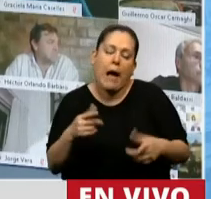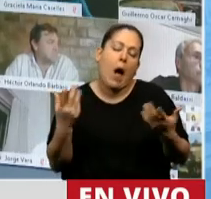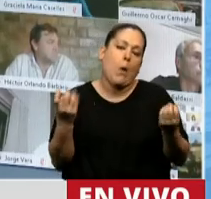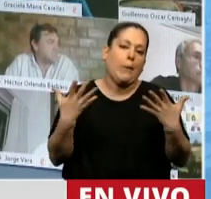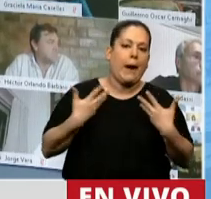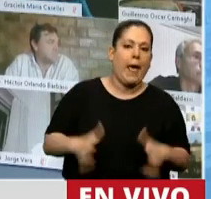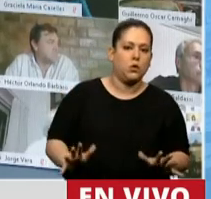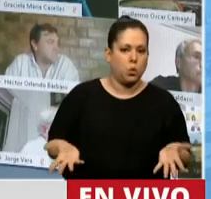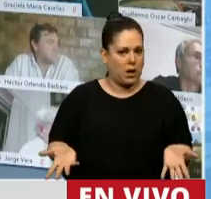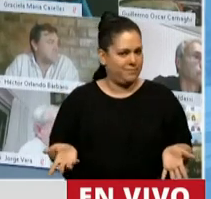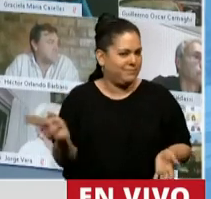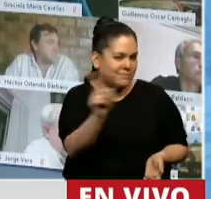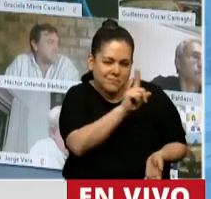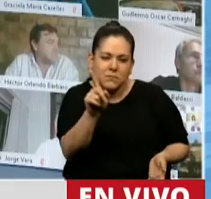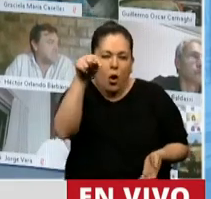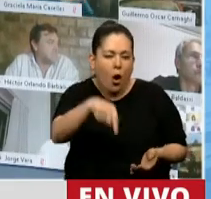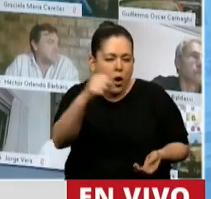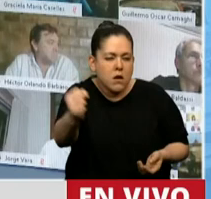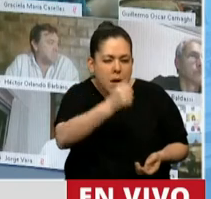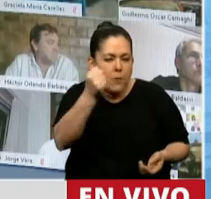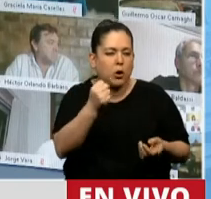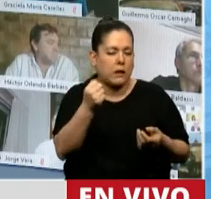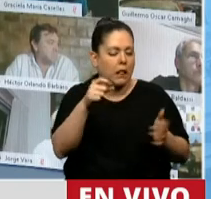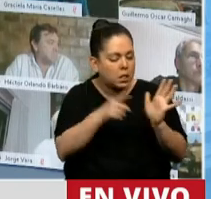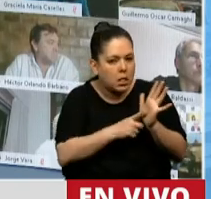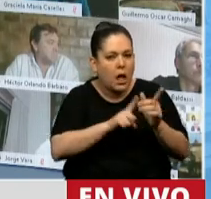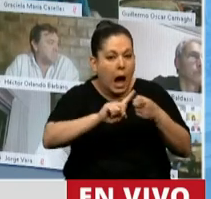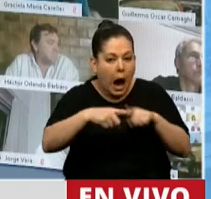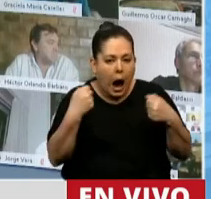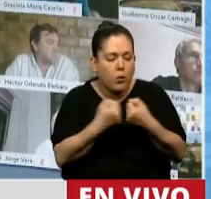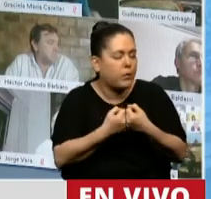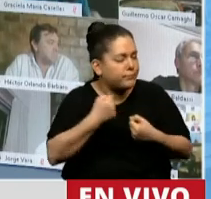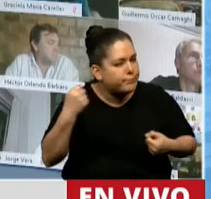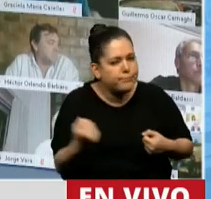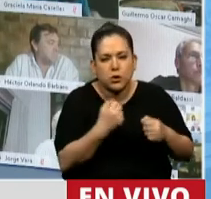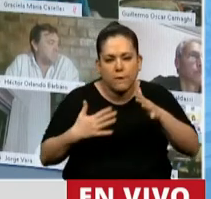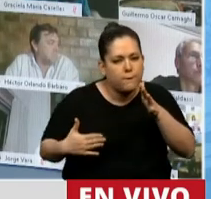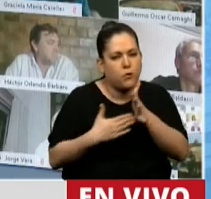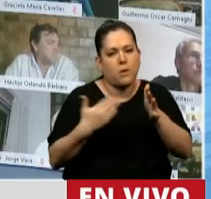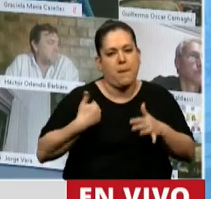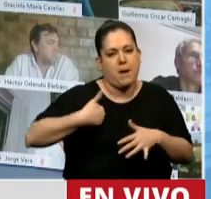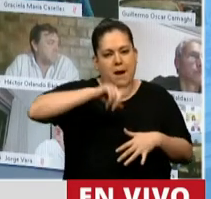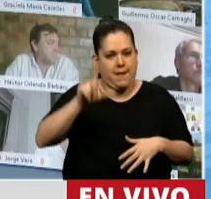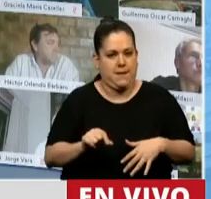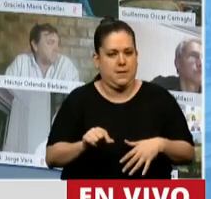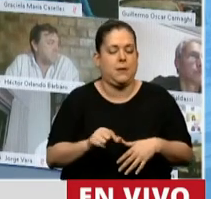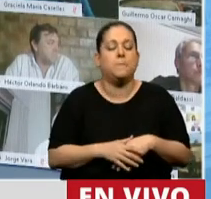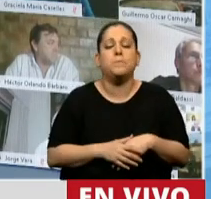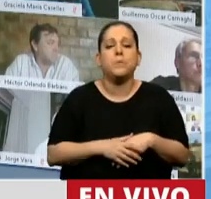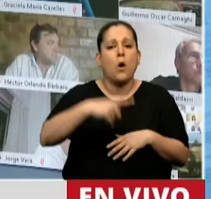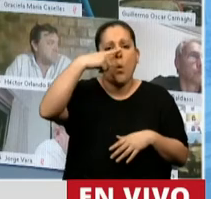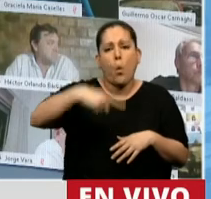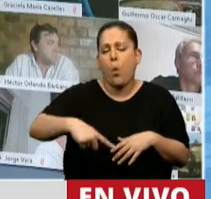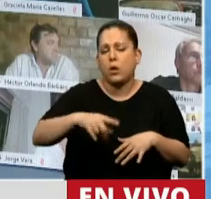importancia de este acuerdo que hoy seguramente estaremos ratificando en esta Cámara de Diputados. Por último, señora Presidenta,